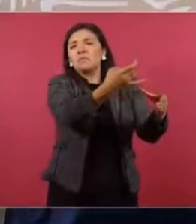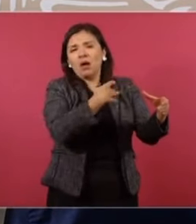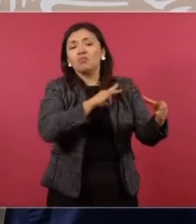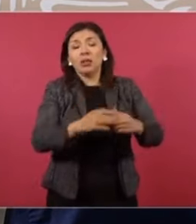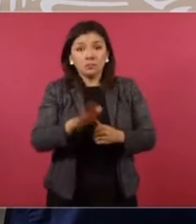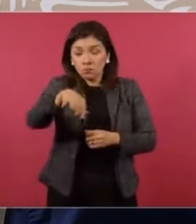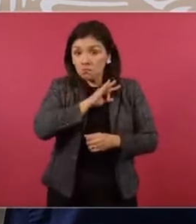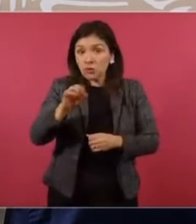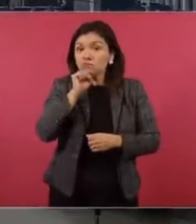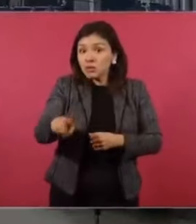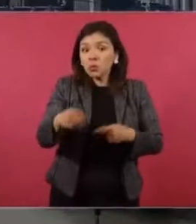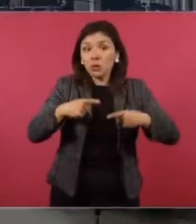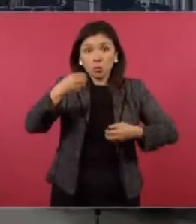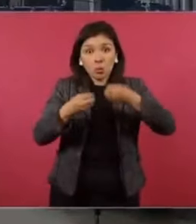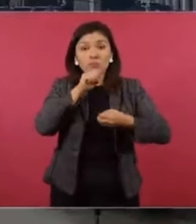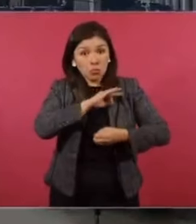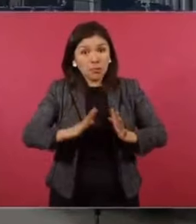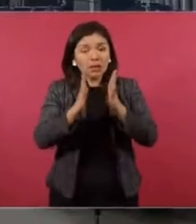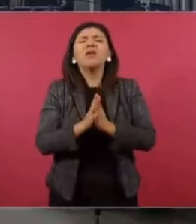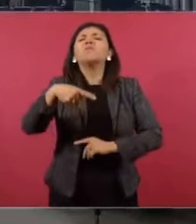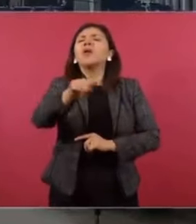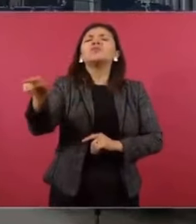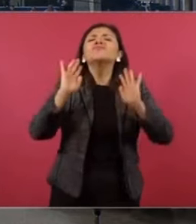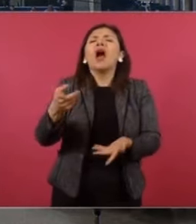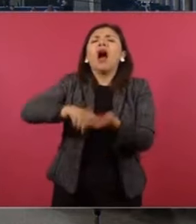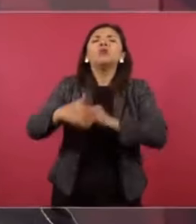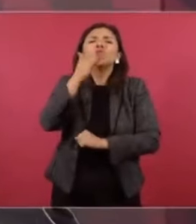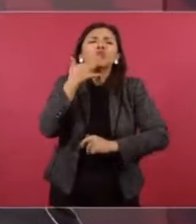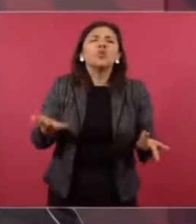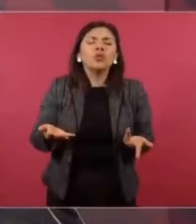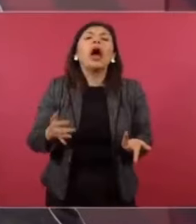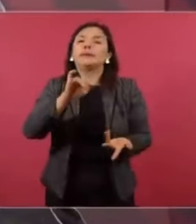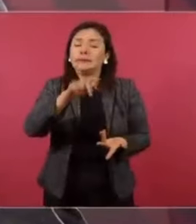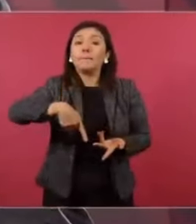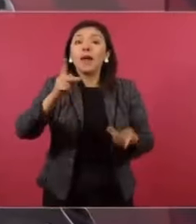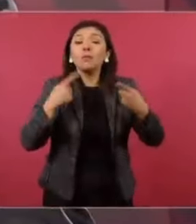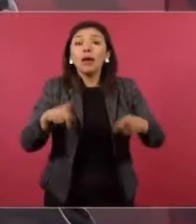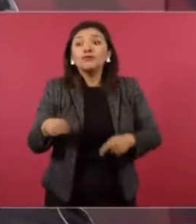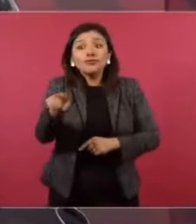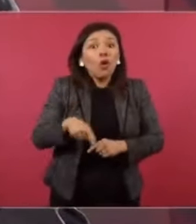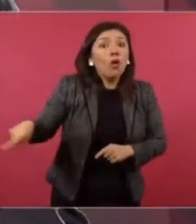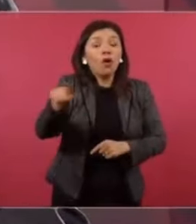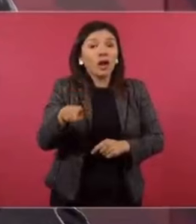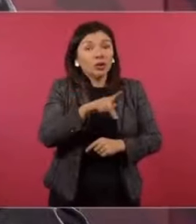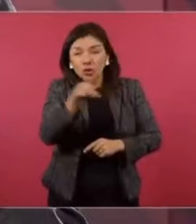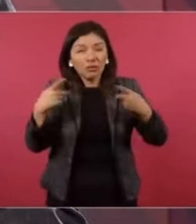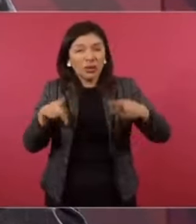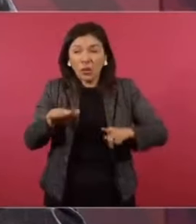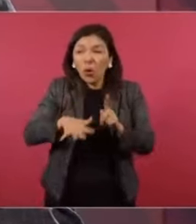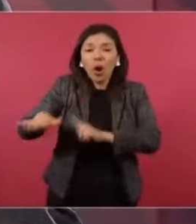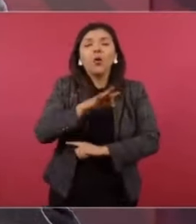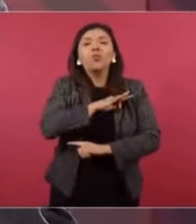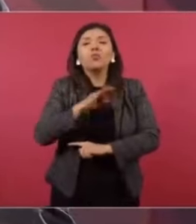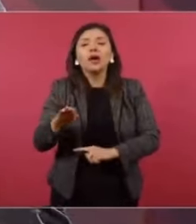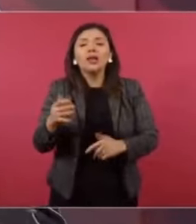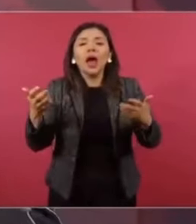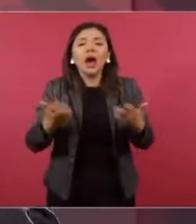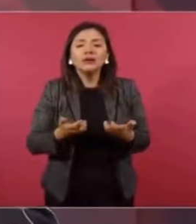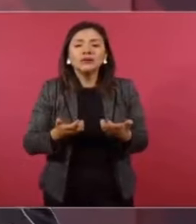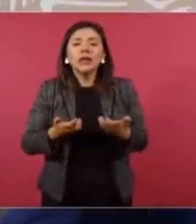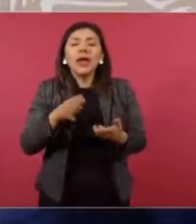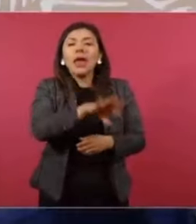Entonces van a poder participar los mismos que ya están. Sí, sí. Pero pues muchos de ellos ya están corruptos. Pero va a tener el pueblo, los ciudadanos, la posibilidad